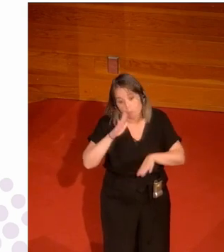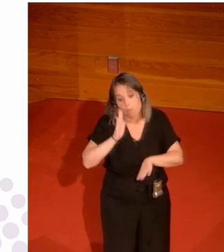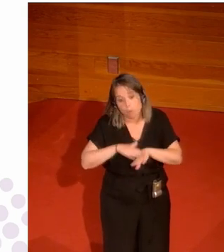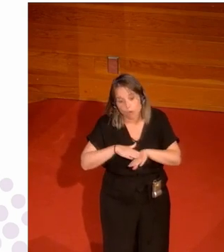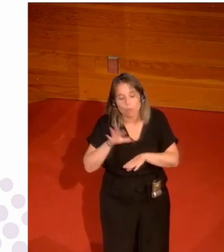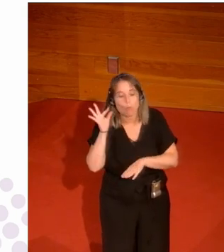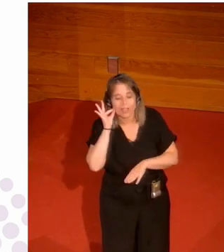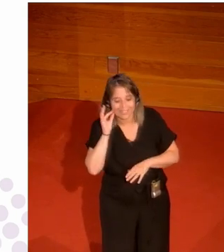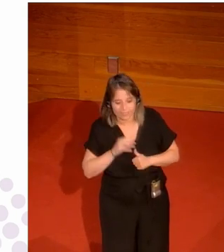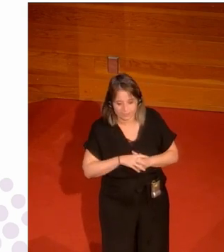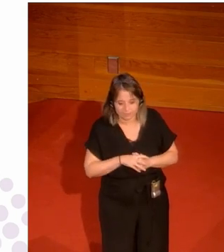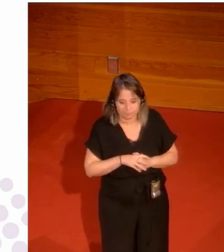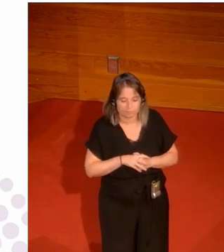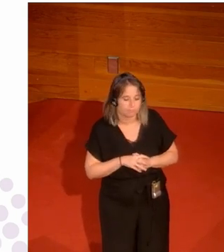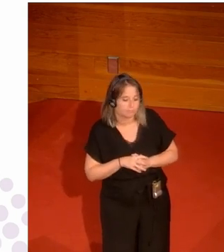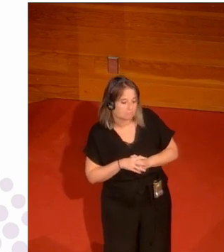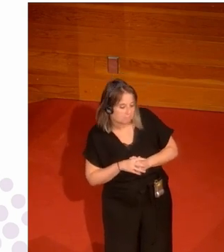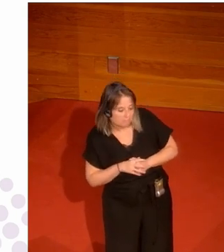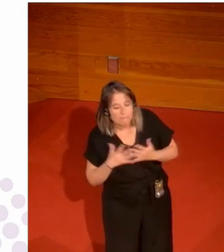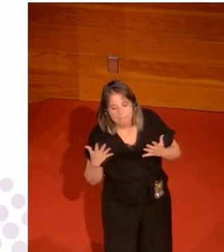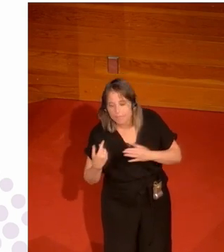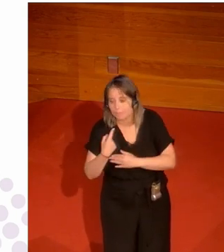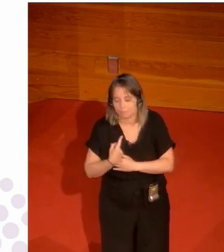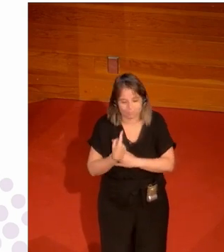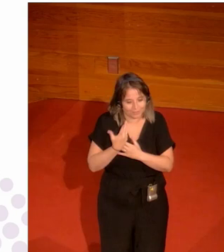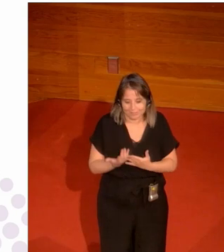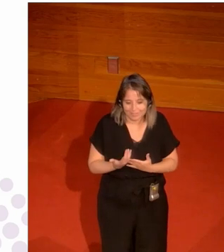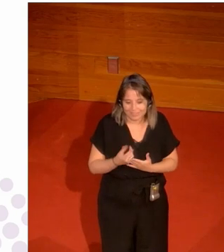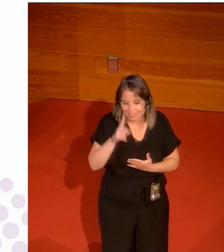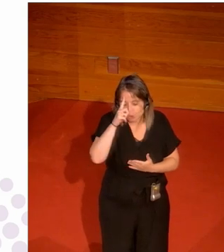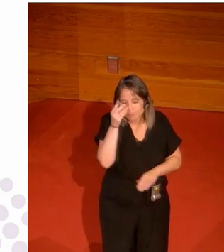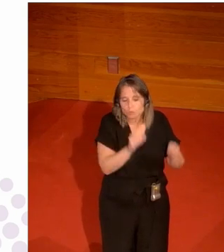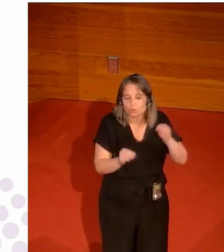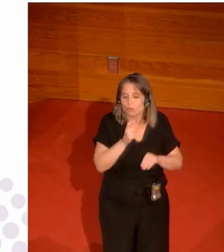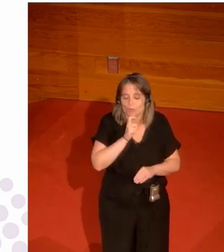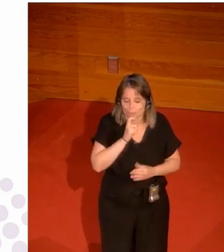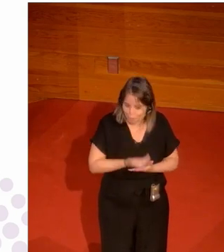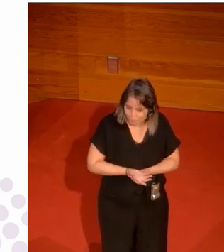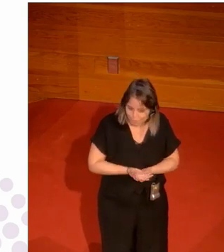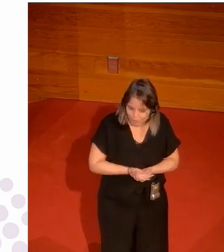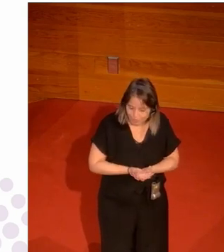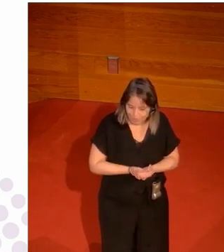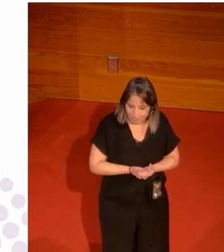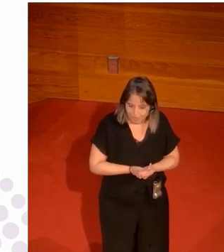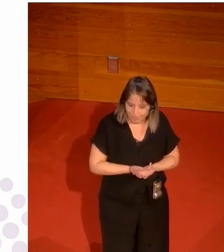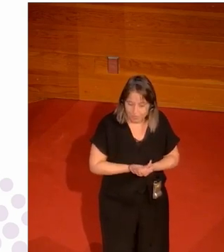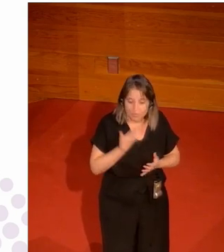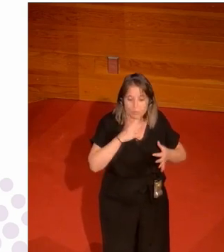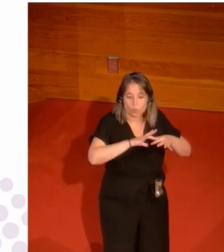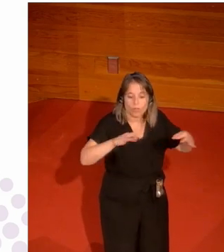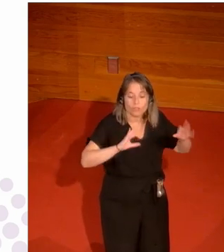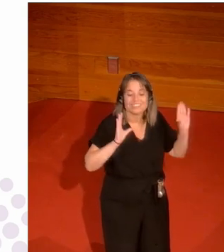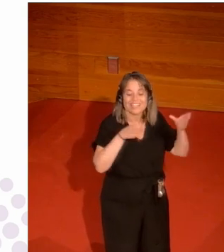o bueno pues para ti la perra gorda o sea es que no sabemos cómo arreglarlo o deporte femenino juegos olímpicos